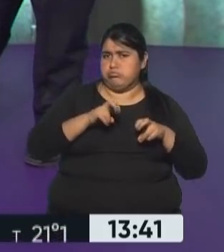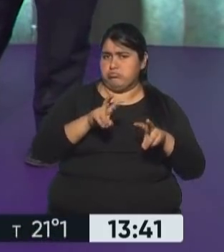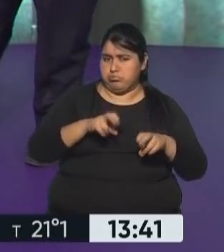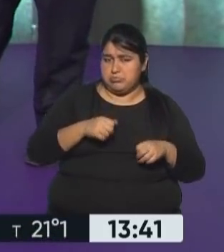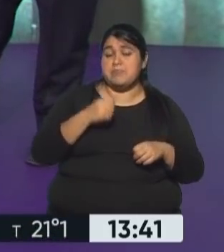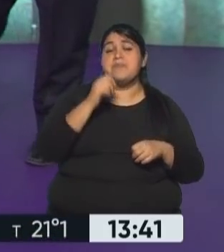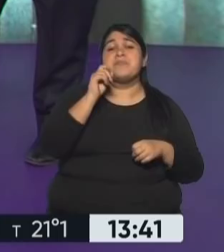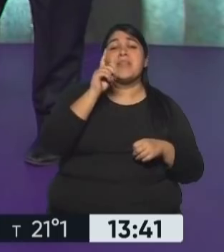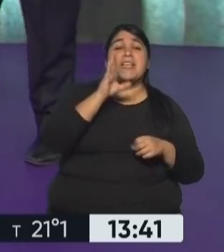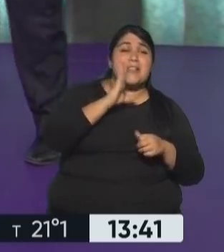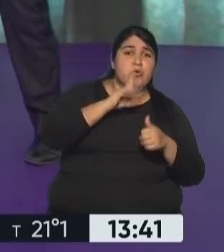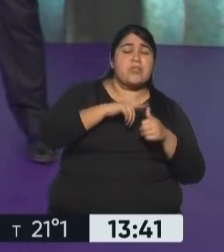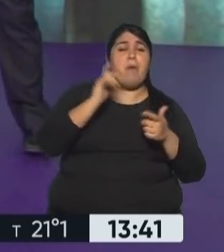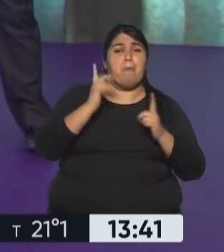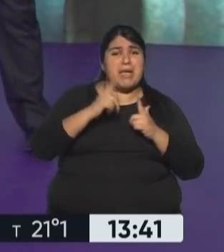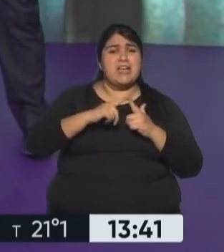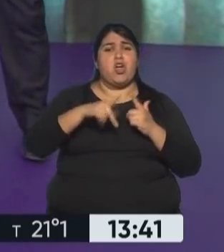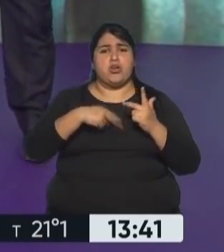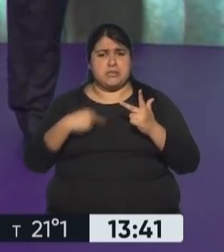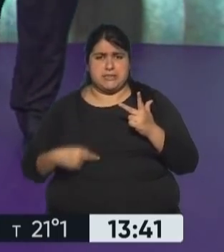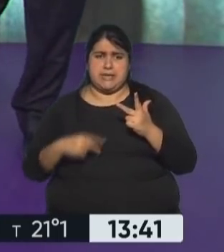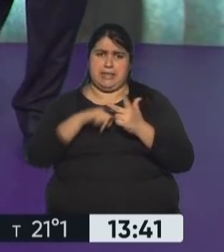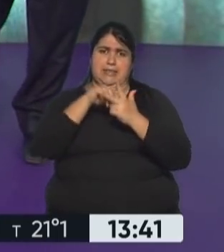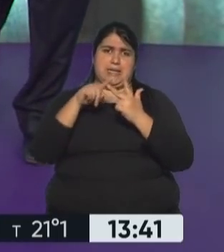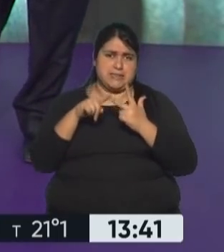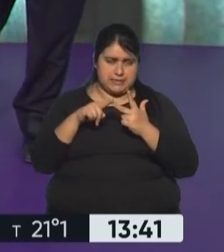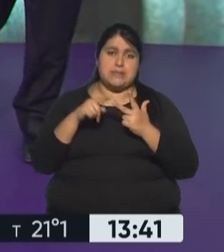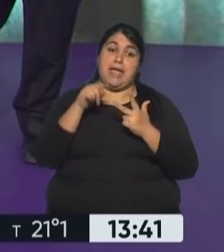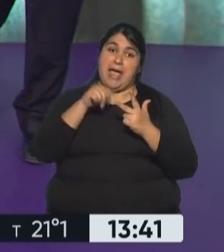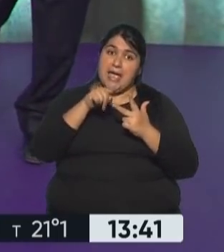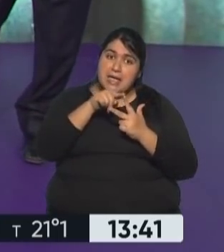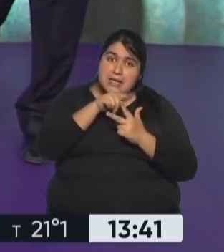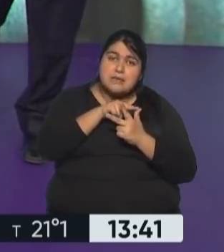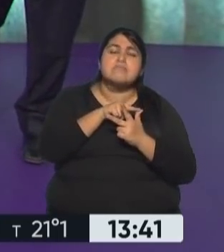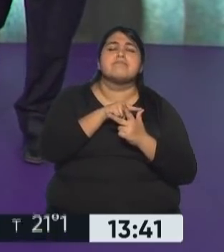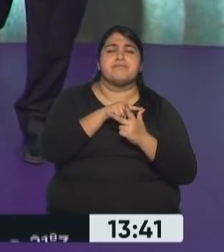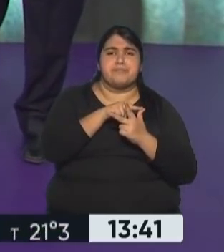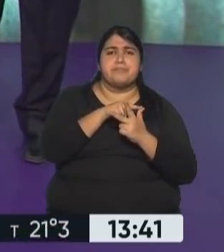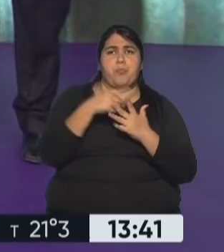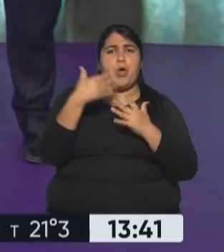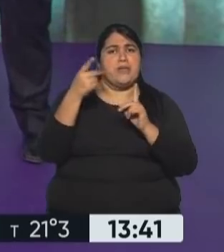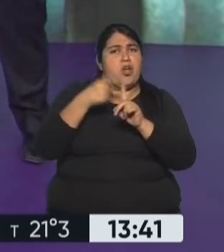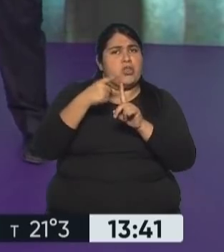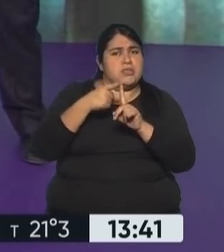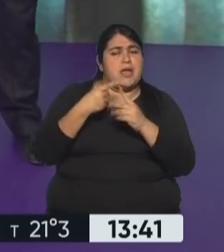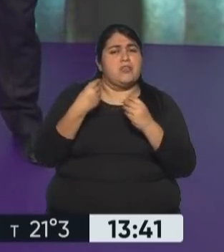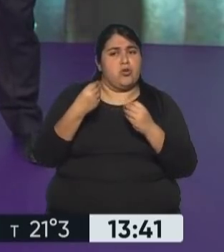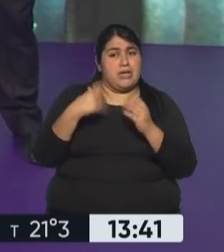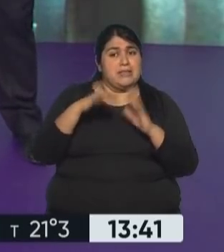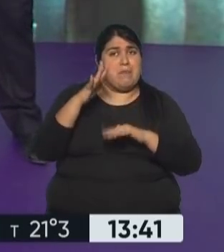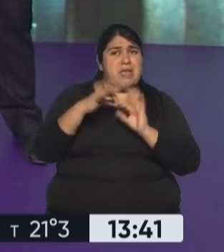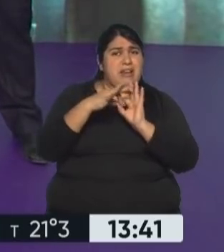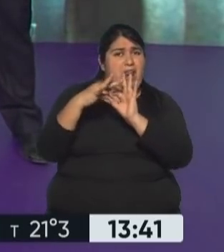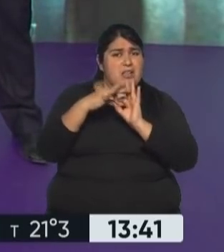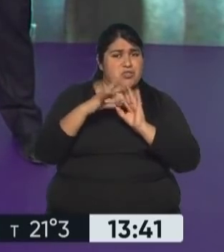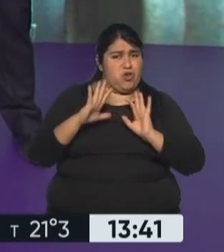Una estadounidense, una china, una mexicana. Nada menos. Esto está hablando también que lo que se define acá también va a definir mucho de las relaciones.